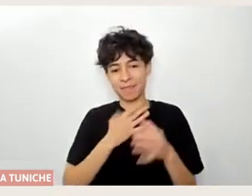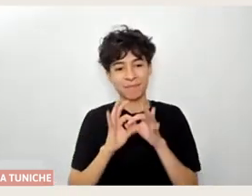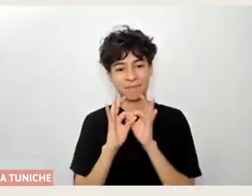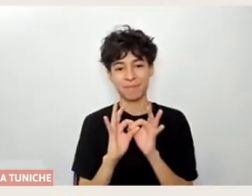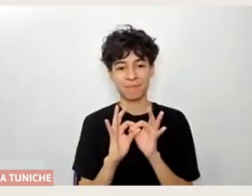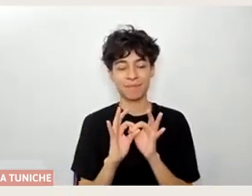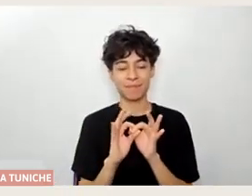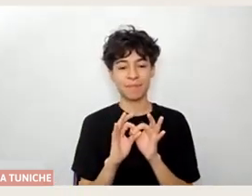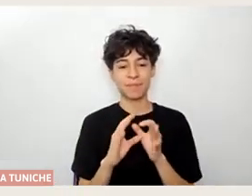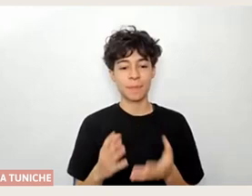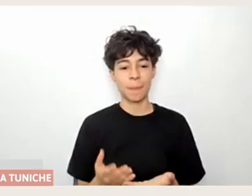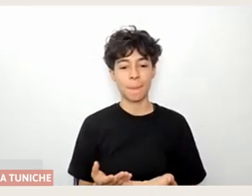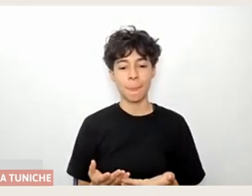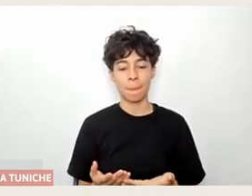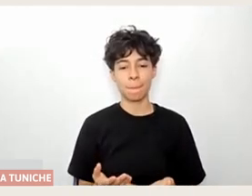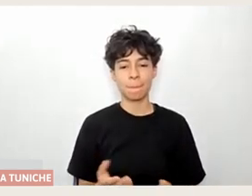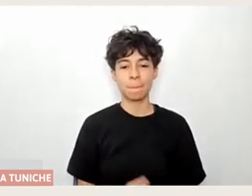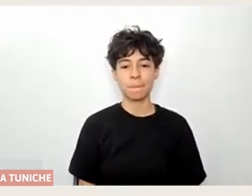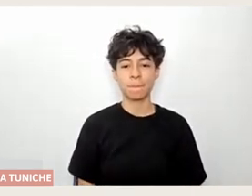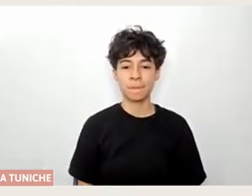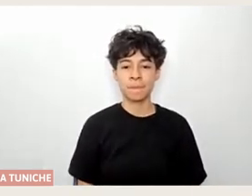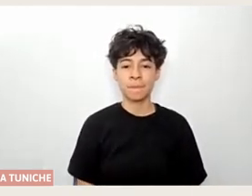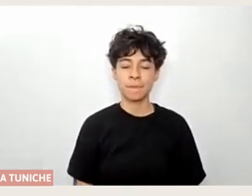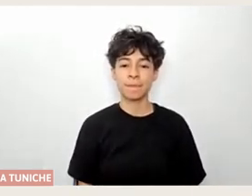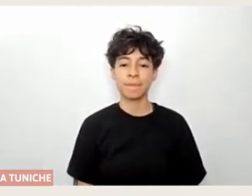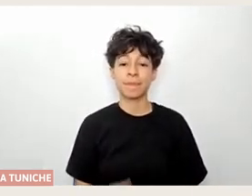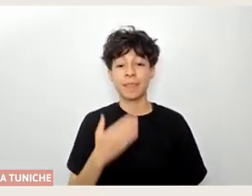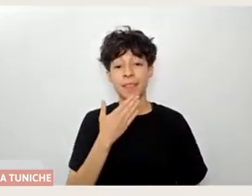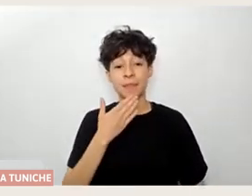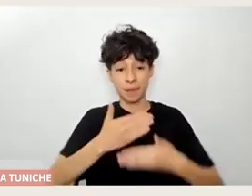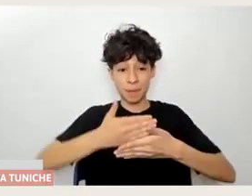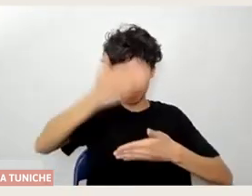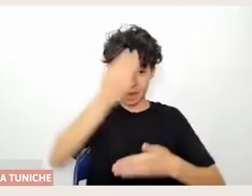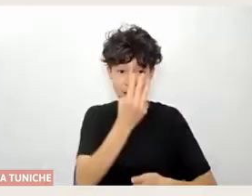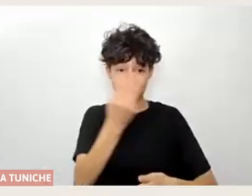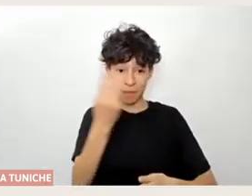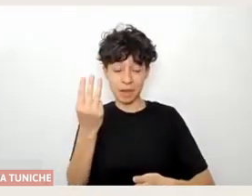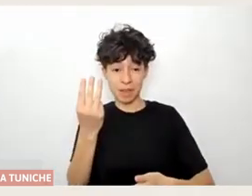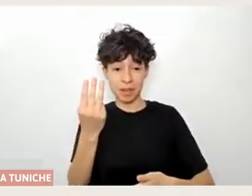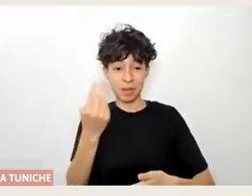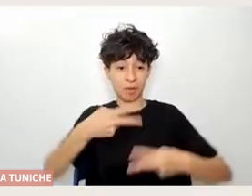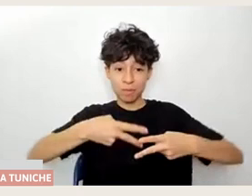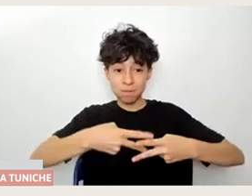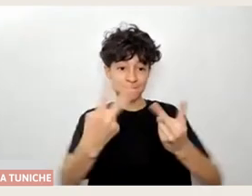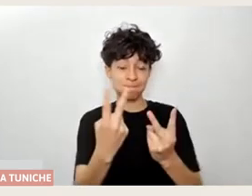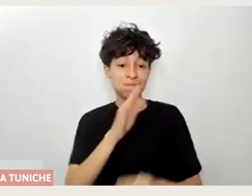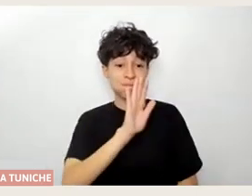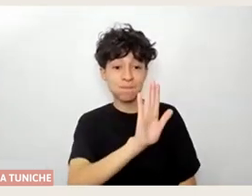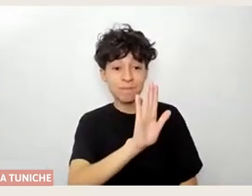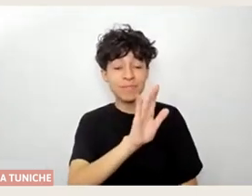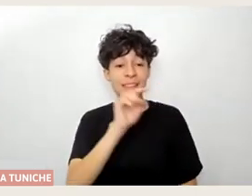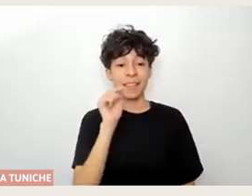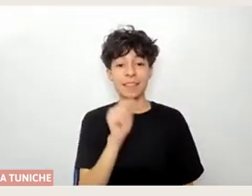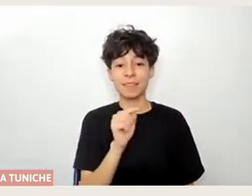amigos que han estado hoy día diciendo estas palabras, para la página también dejarla ahí para que también viva sola y